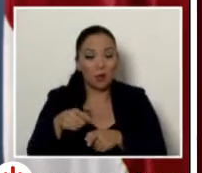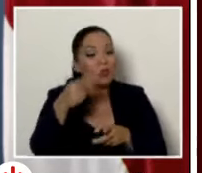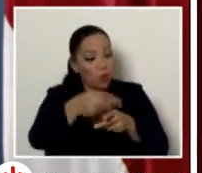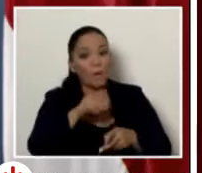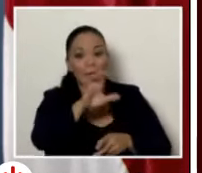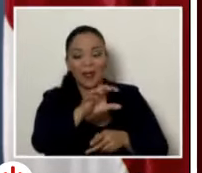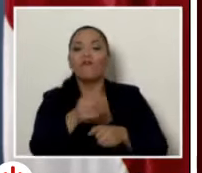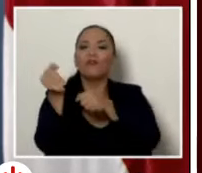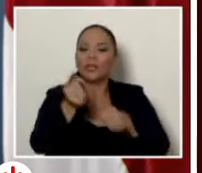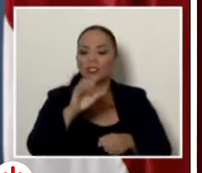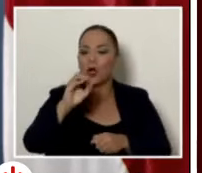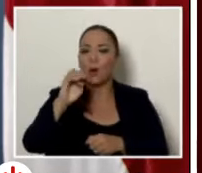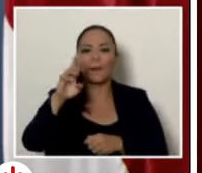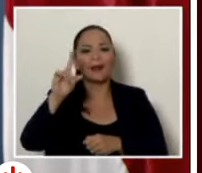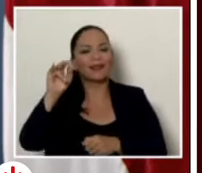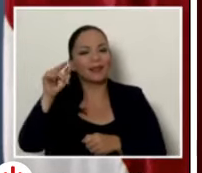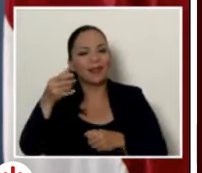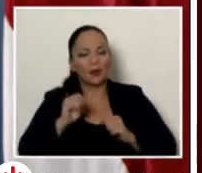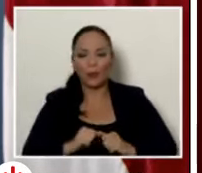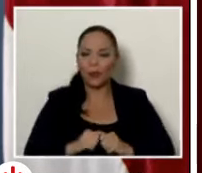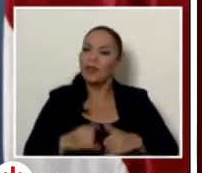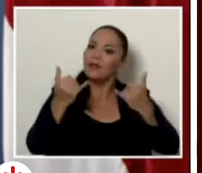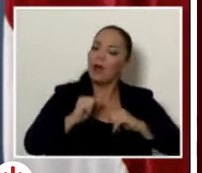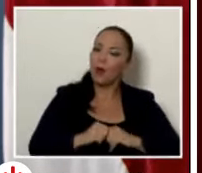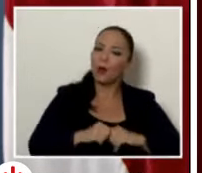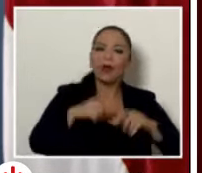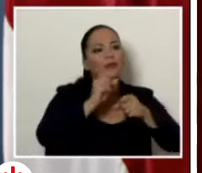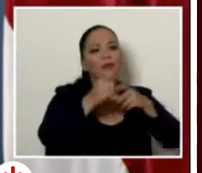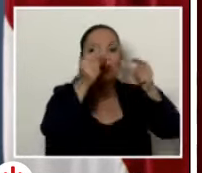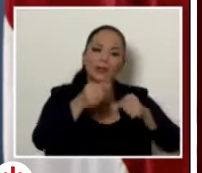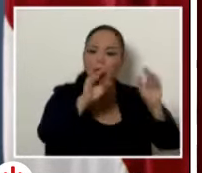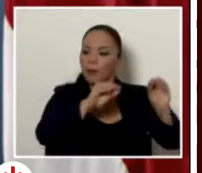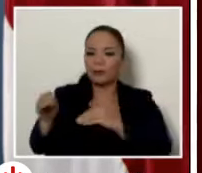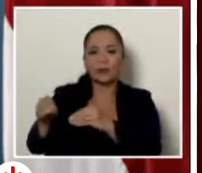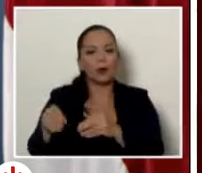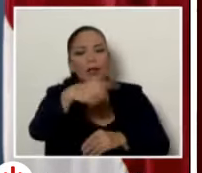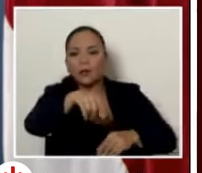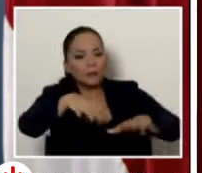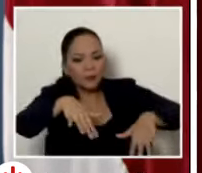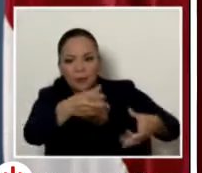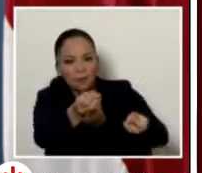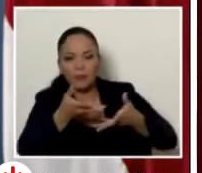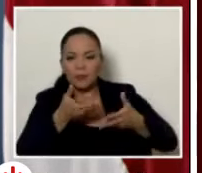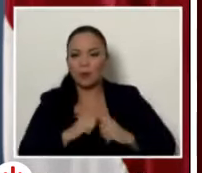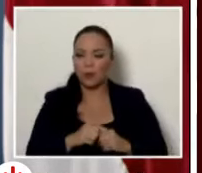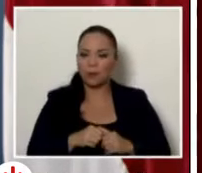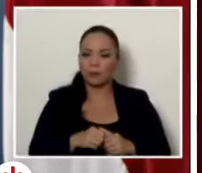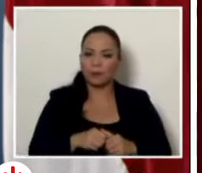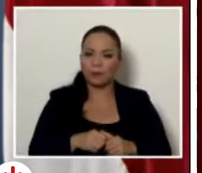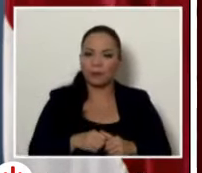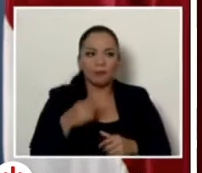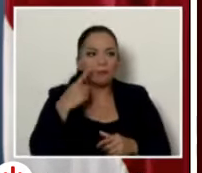y que ahora debe de hacer un inventario para pasarlos no dan datos el apagón educativo el